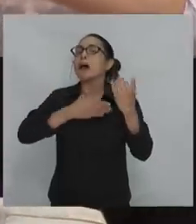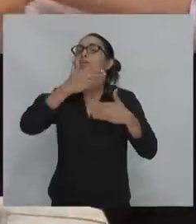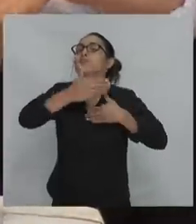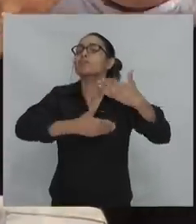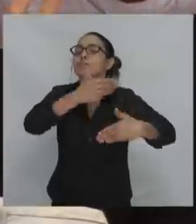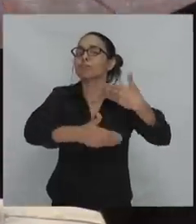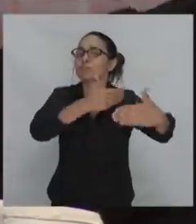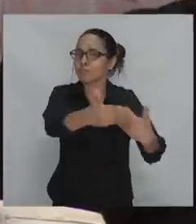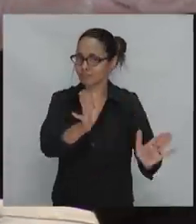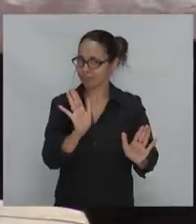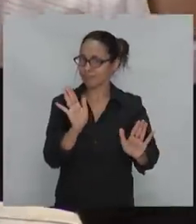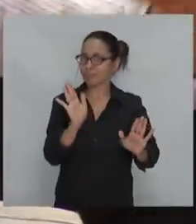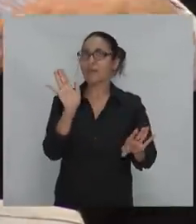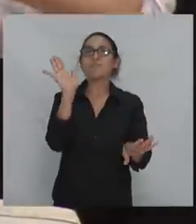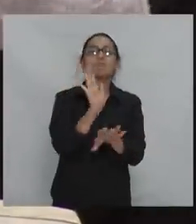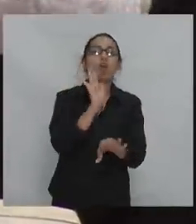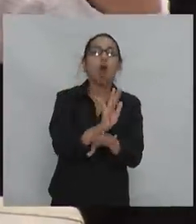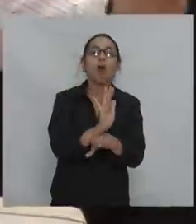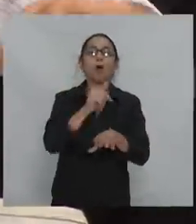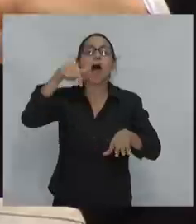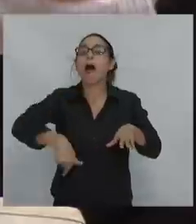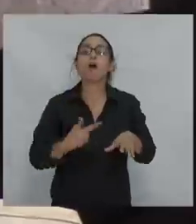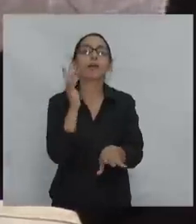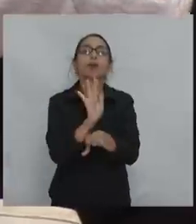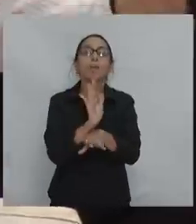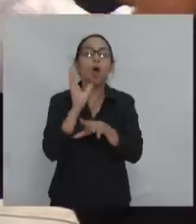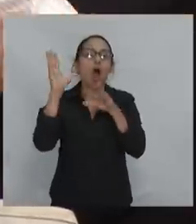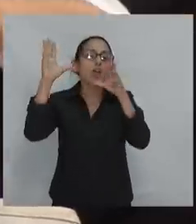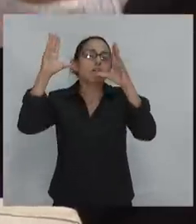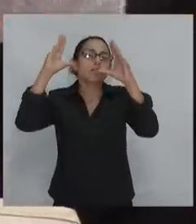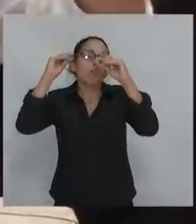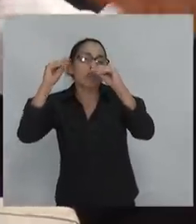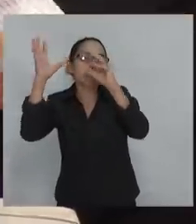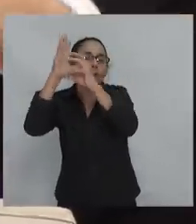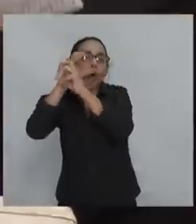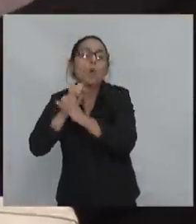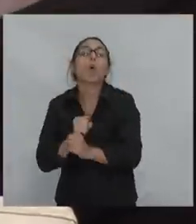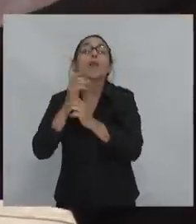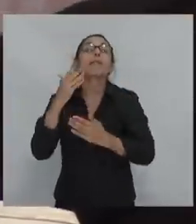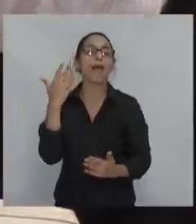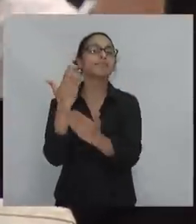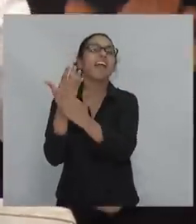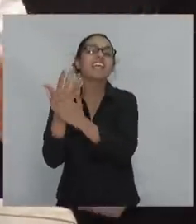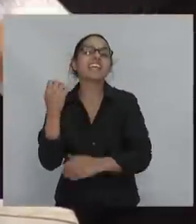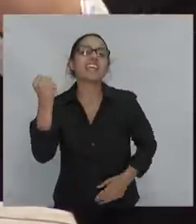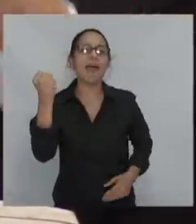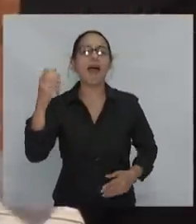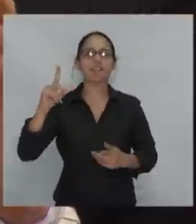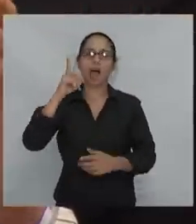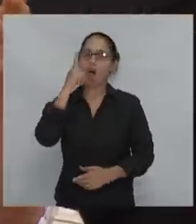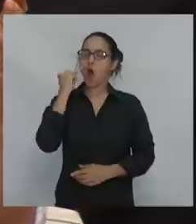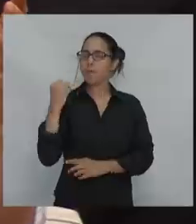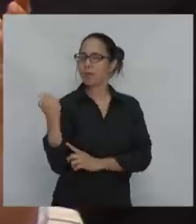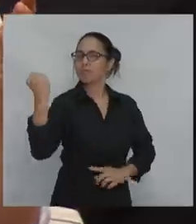una larga noche conservadora, neoliberal, racista, misógina, excluyente,